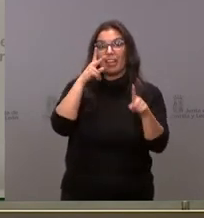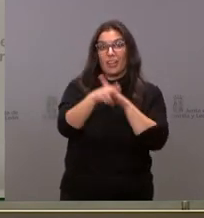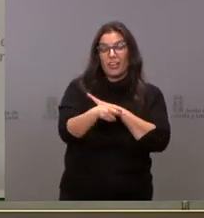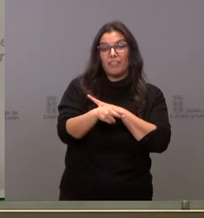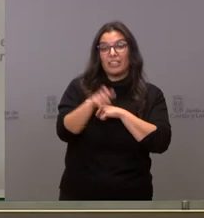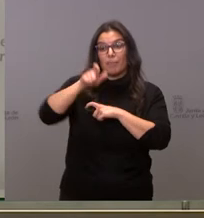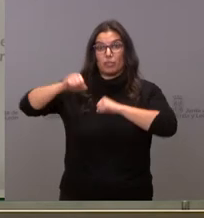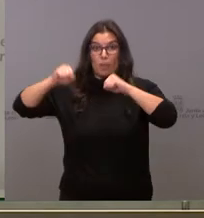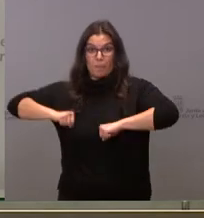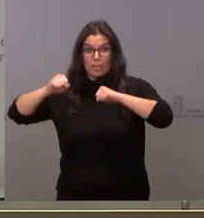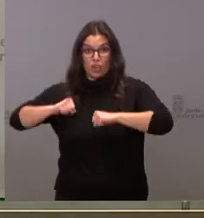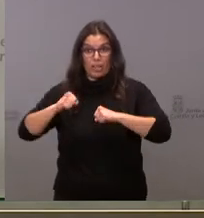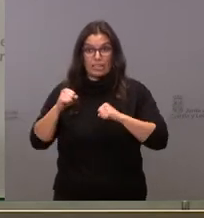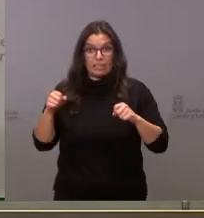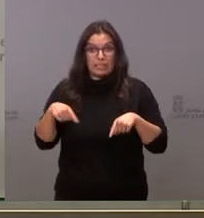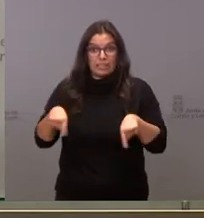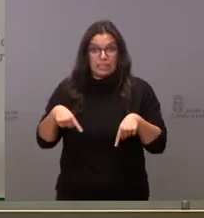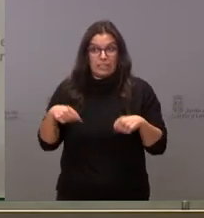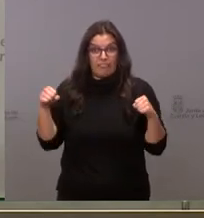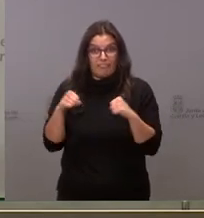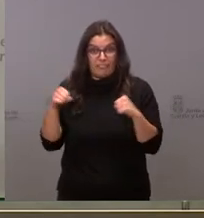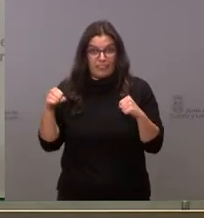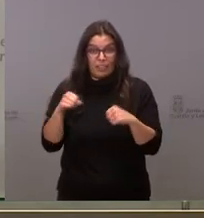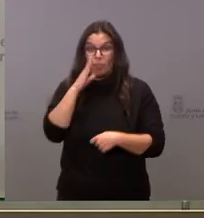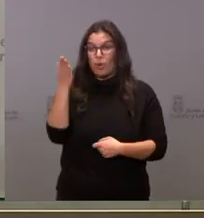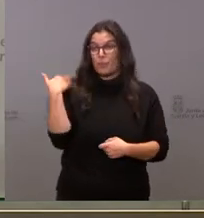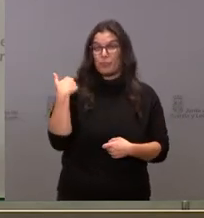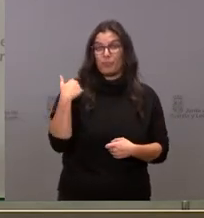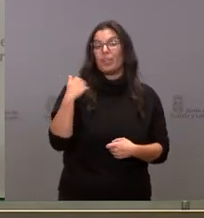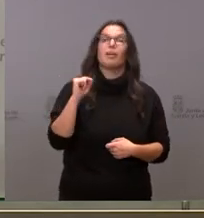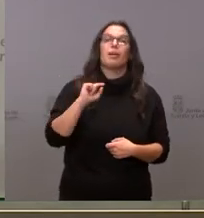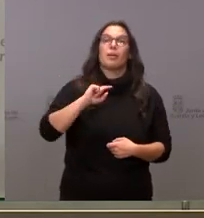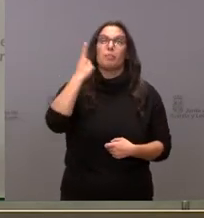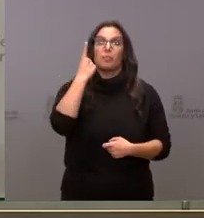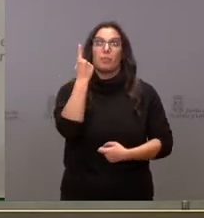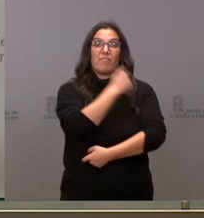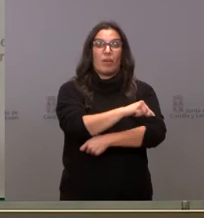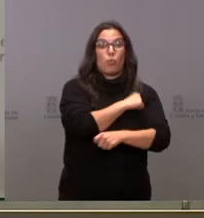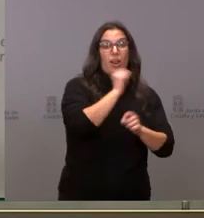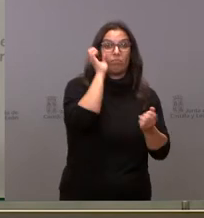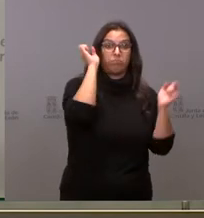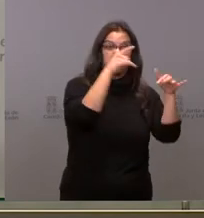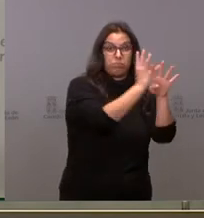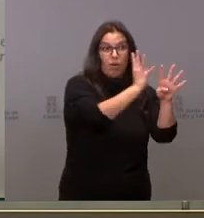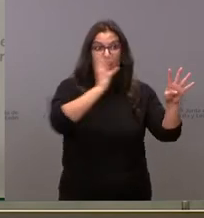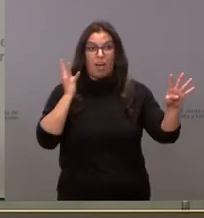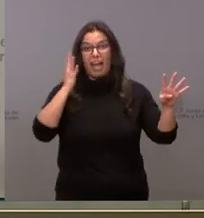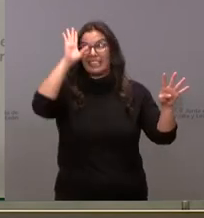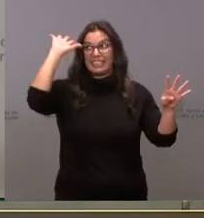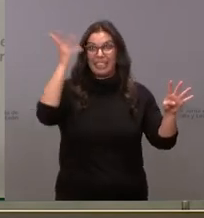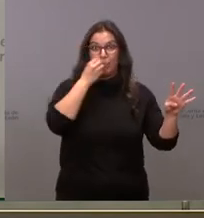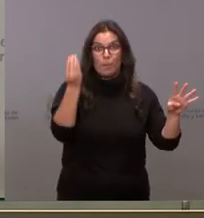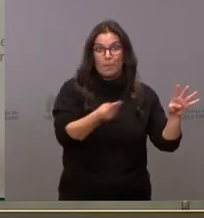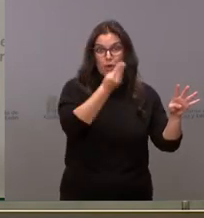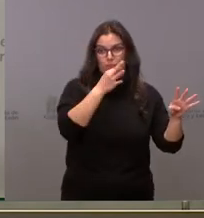no es la misma el tiempo no es el mismo cuando se les vacunó en un primer momento de forma masiva como ahora y también quería una valoración